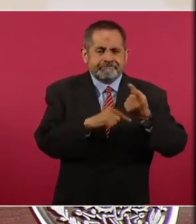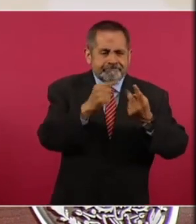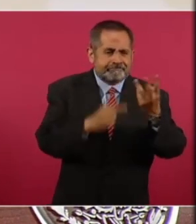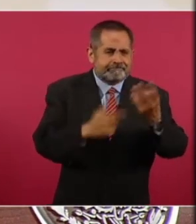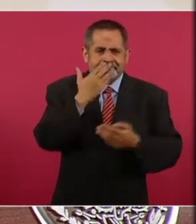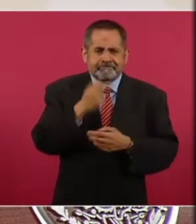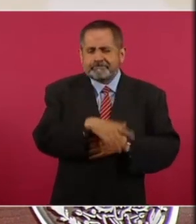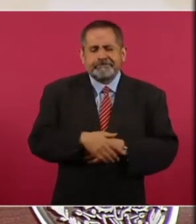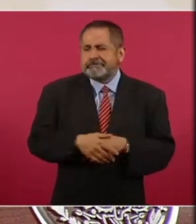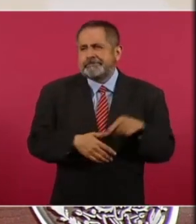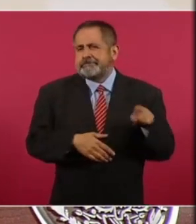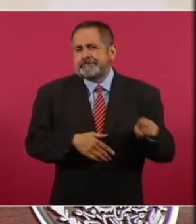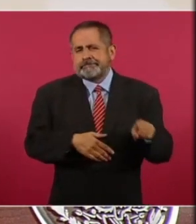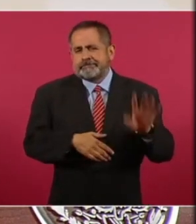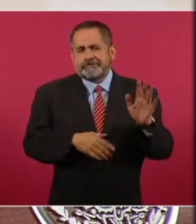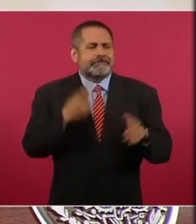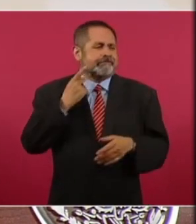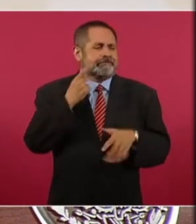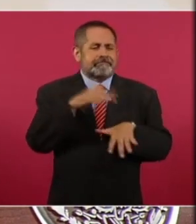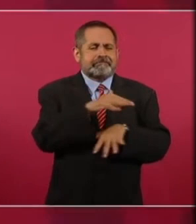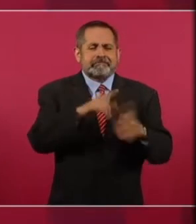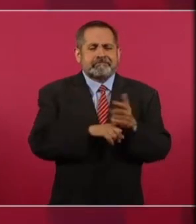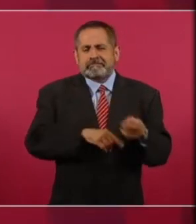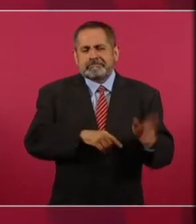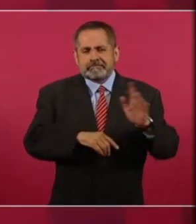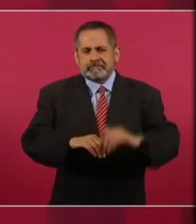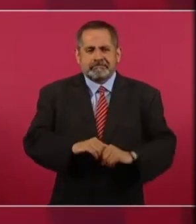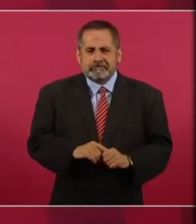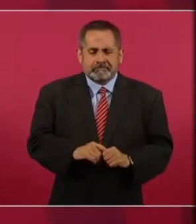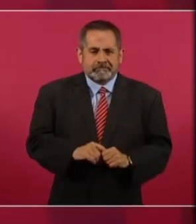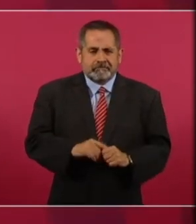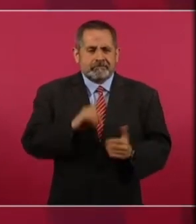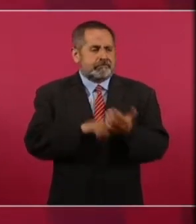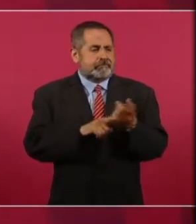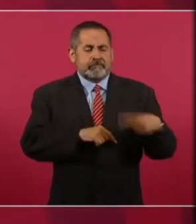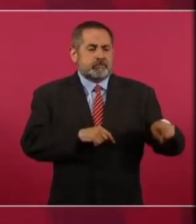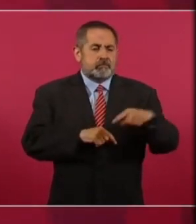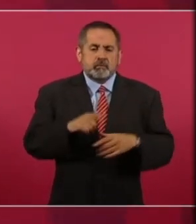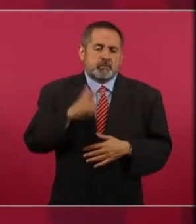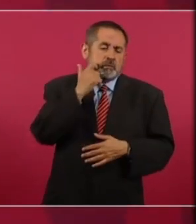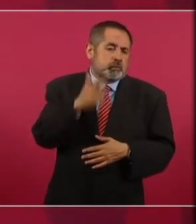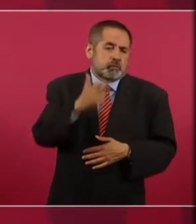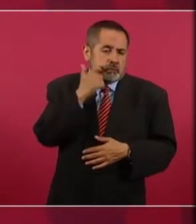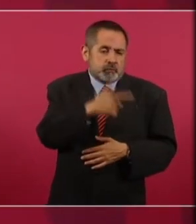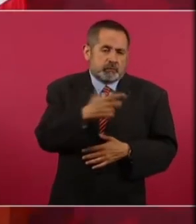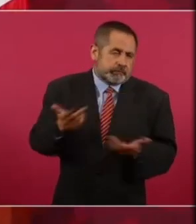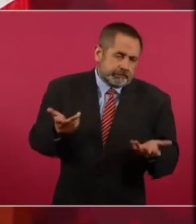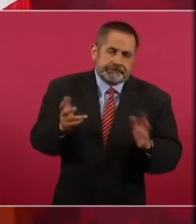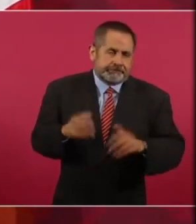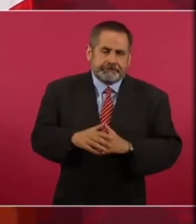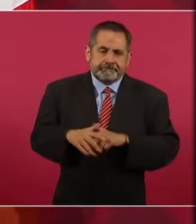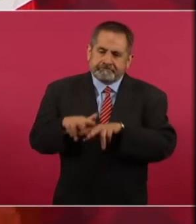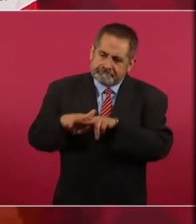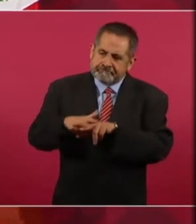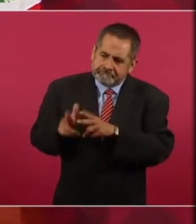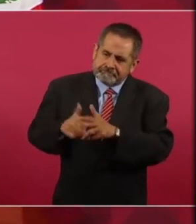este es un asunto politiquero de quienes no quieren que